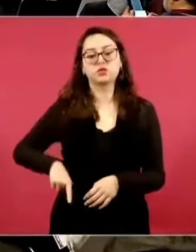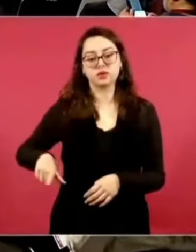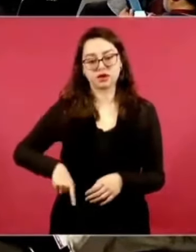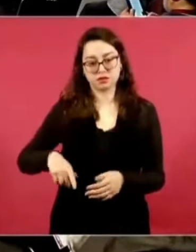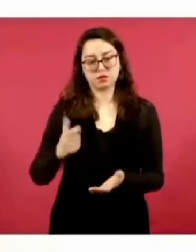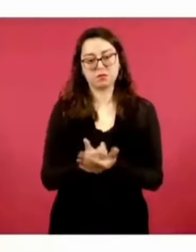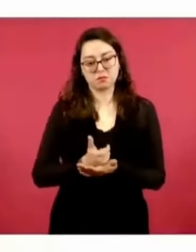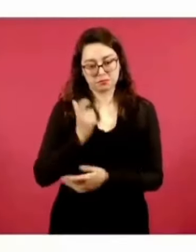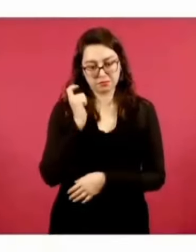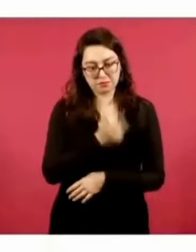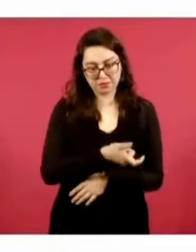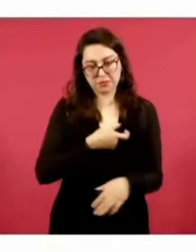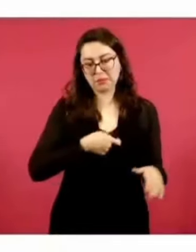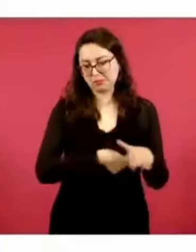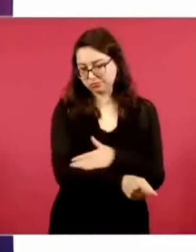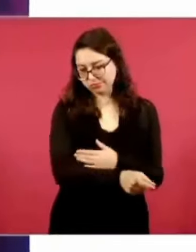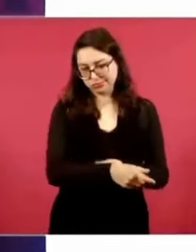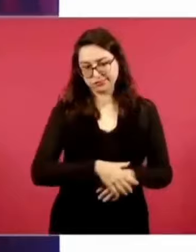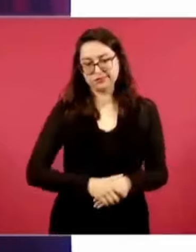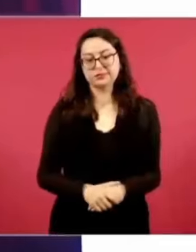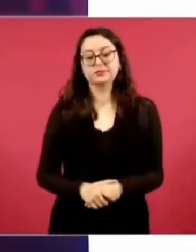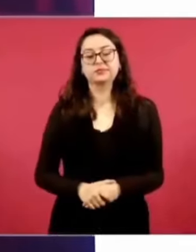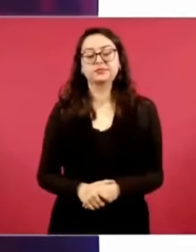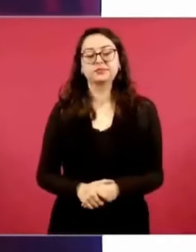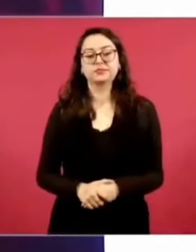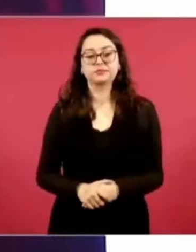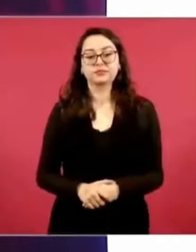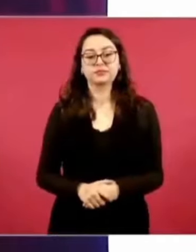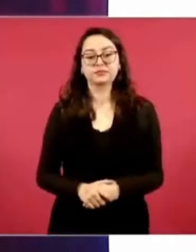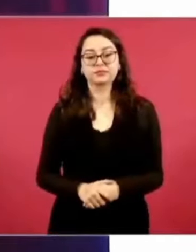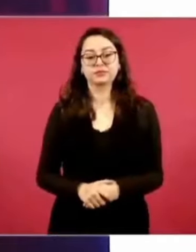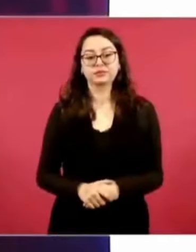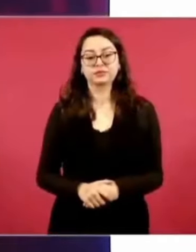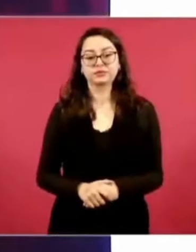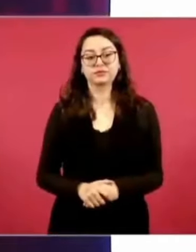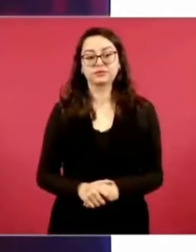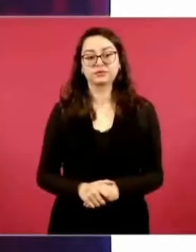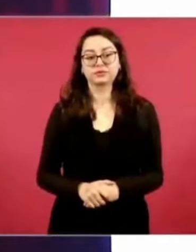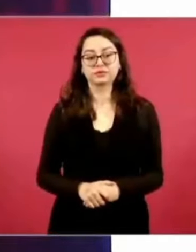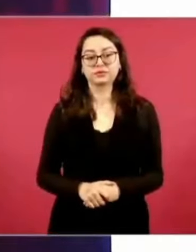Organización Editorial Mexicana, esos son los soles,